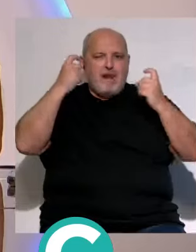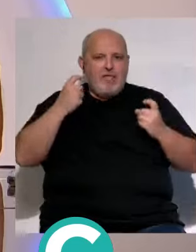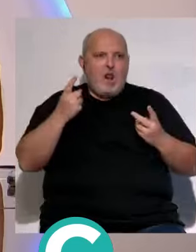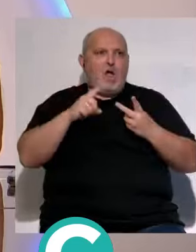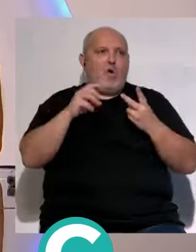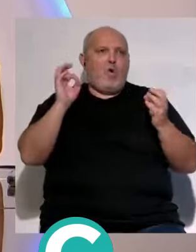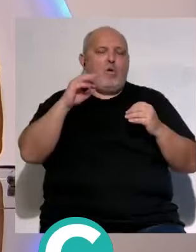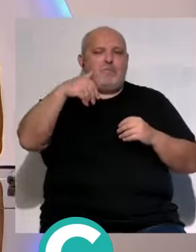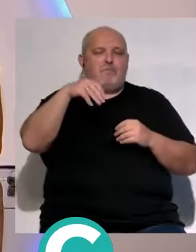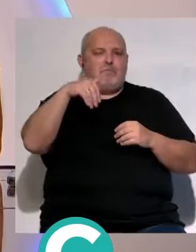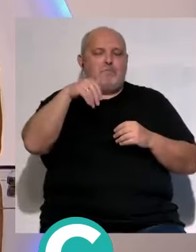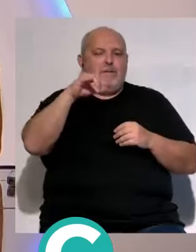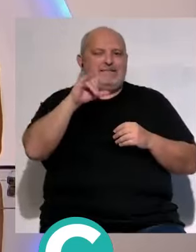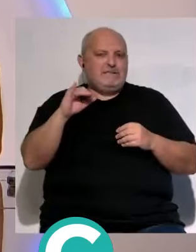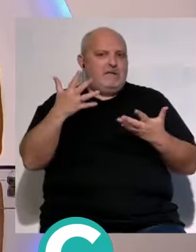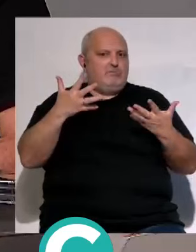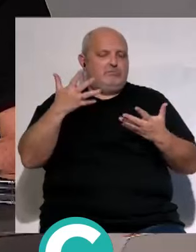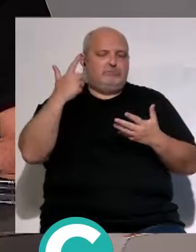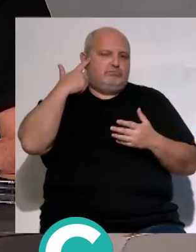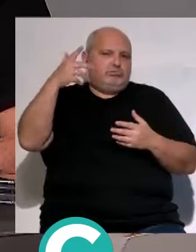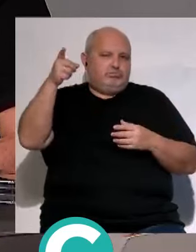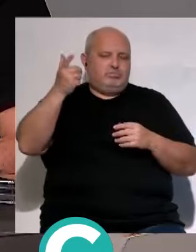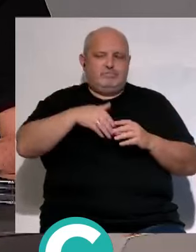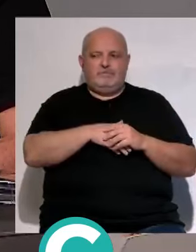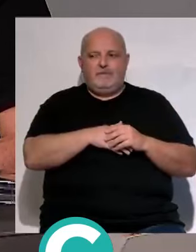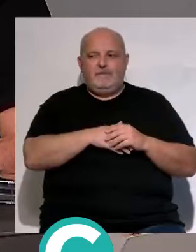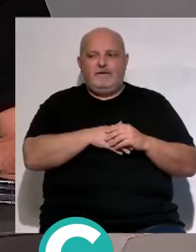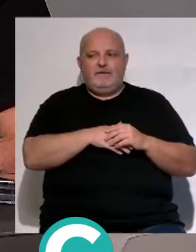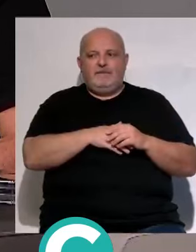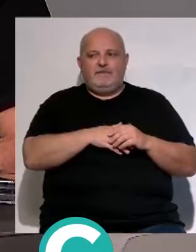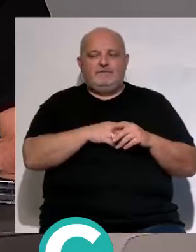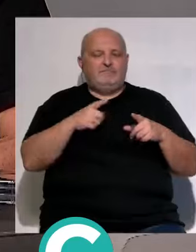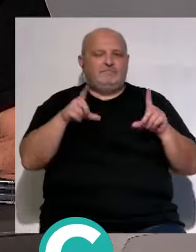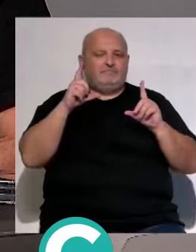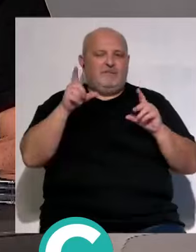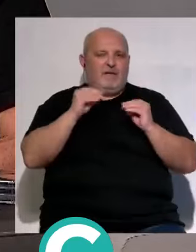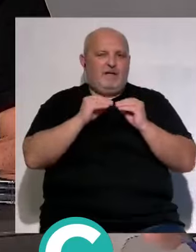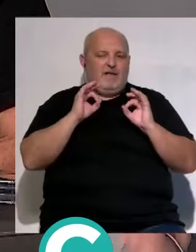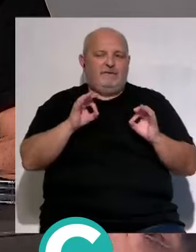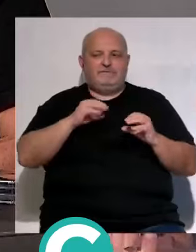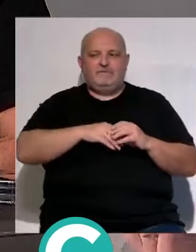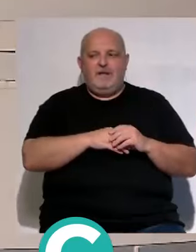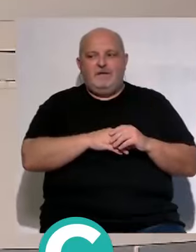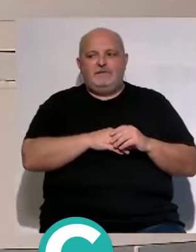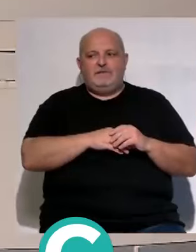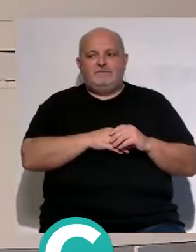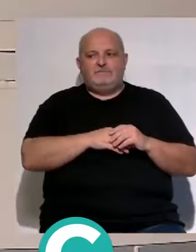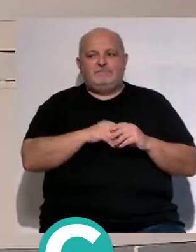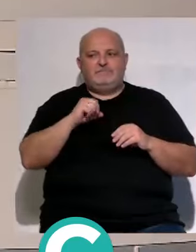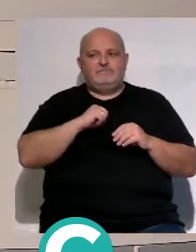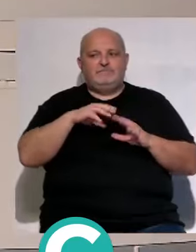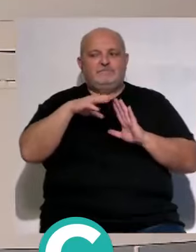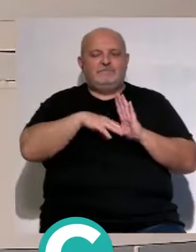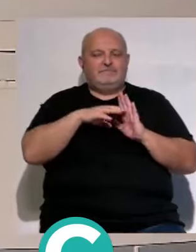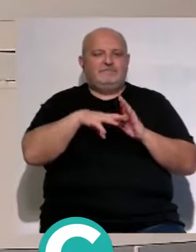es lo máximo ¿aparecerá? esperemos que sí Jorge esperemos que sí tiene aquí en el